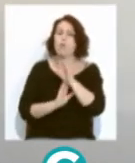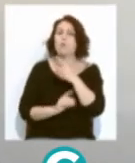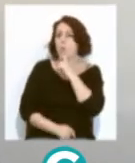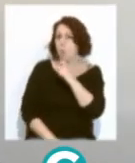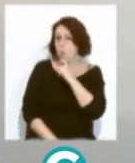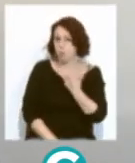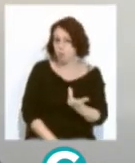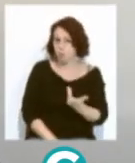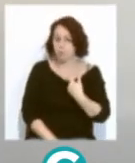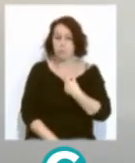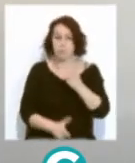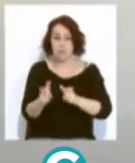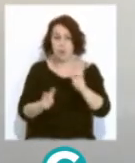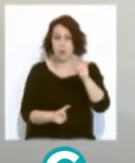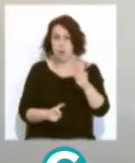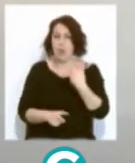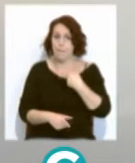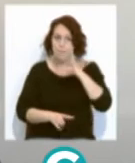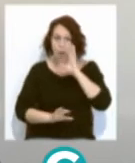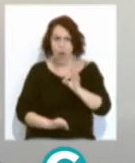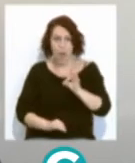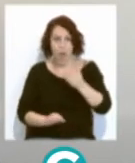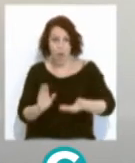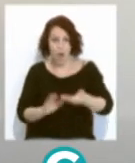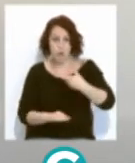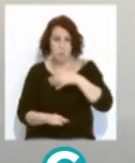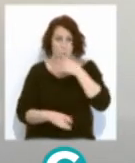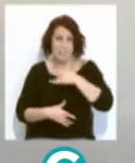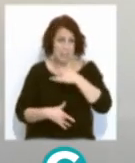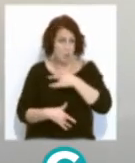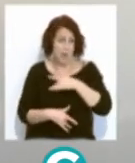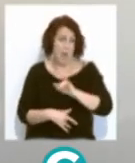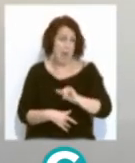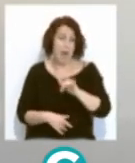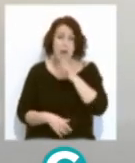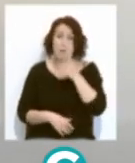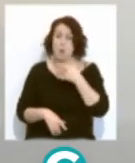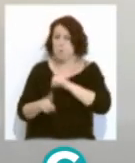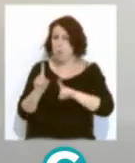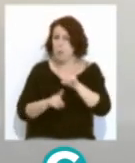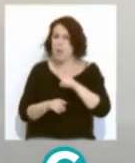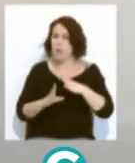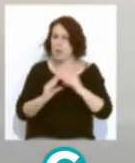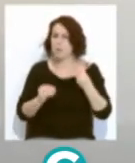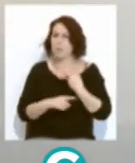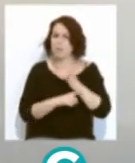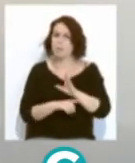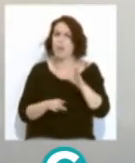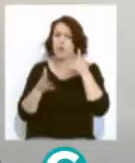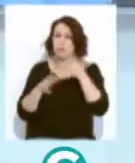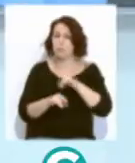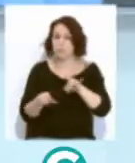aquellas personas de alto riesgo en su patología, como ya ha propuesto Andalucía y ha aceptado el Consejo Interterritorial.